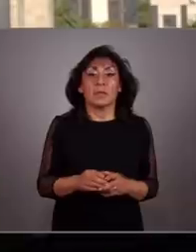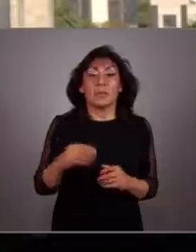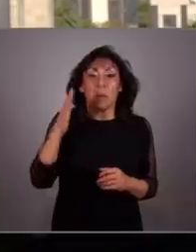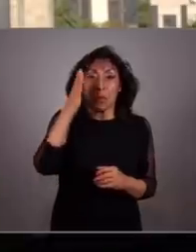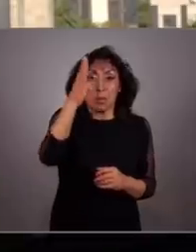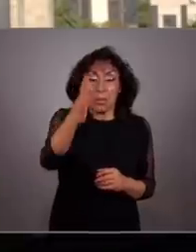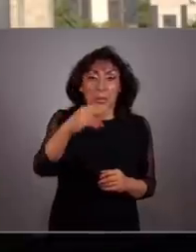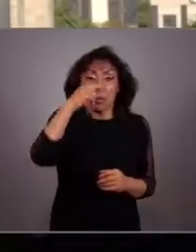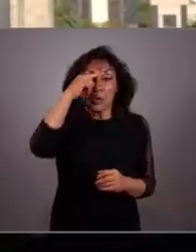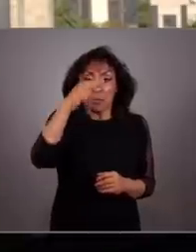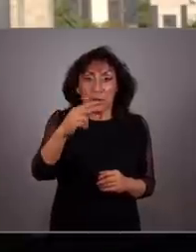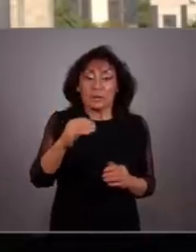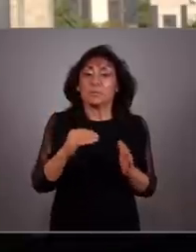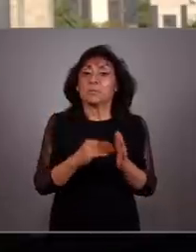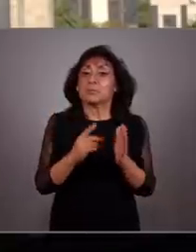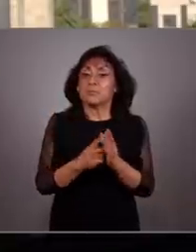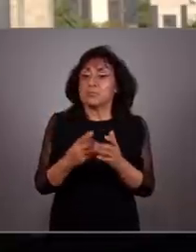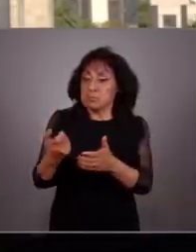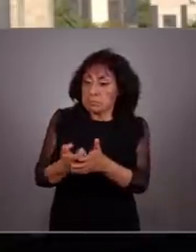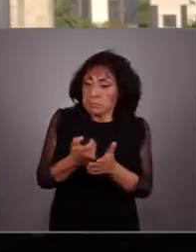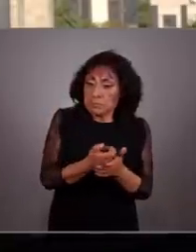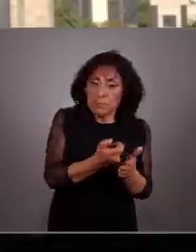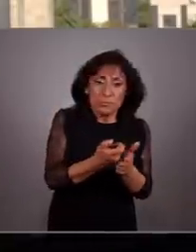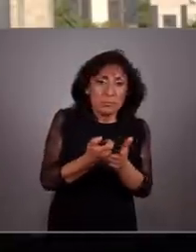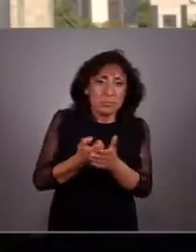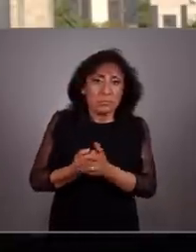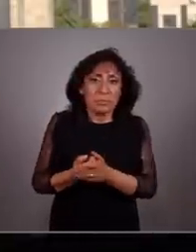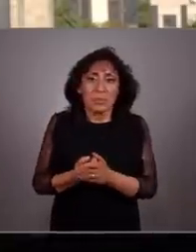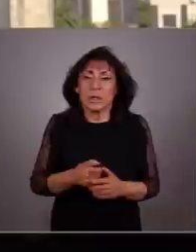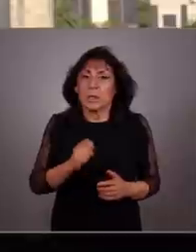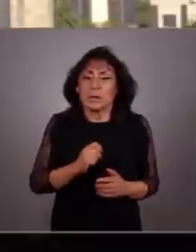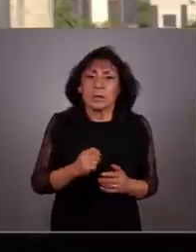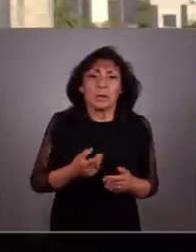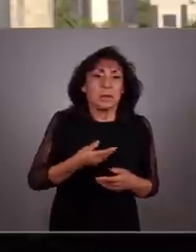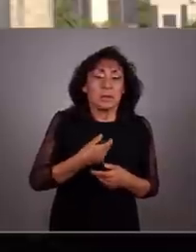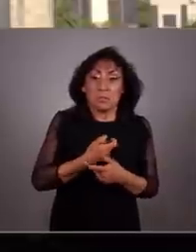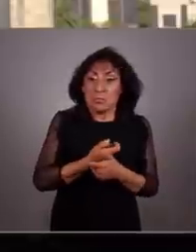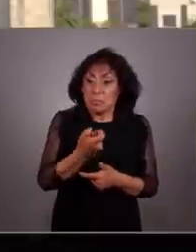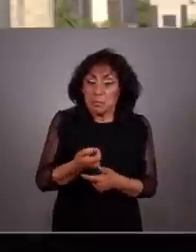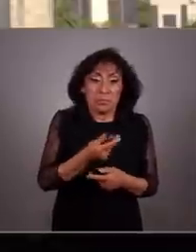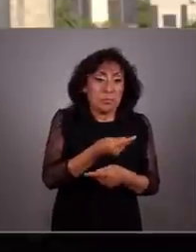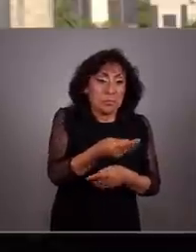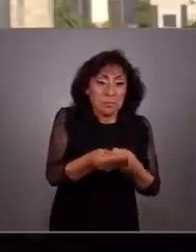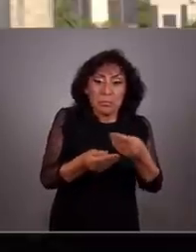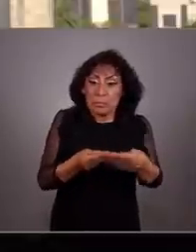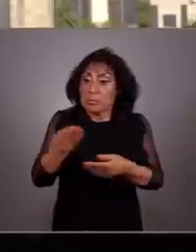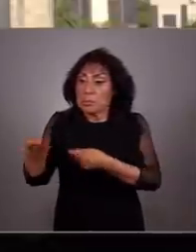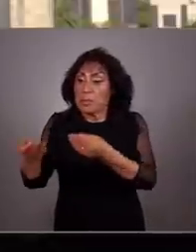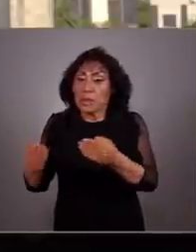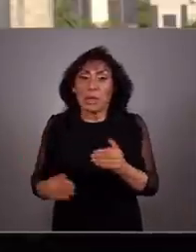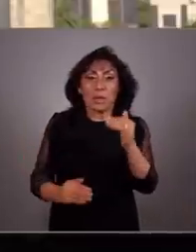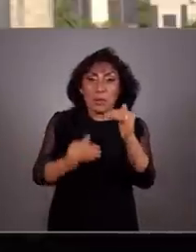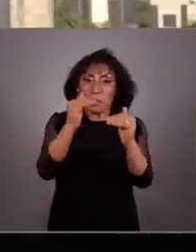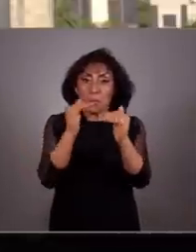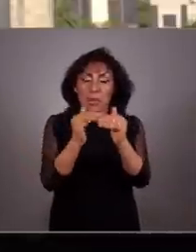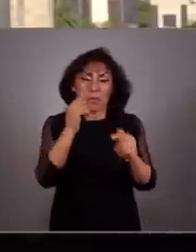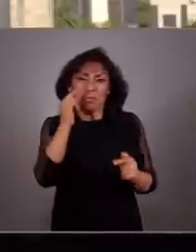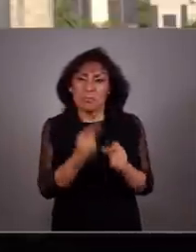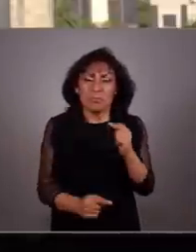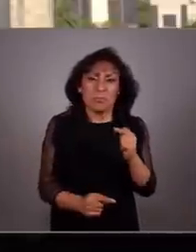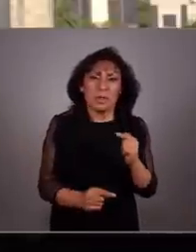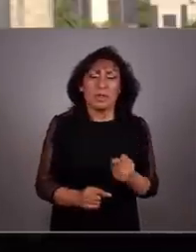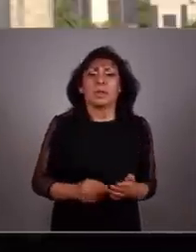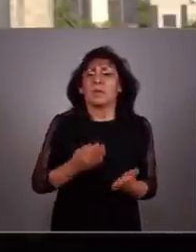El futuro de México será posible con un modelo económico que tenga equidad, redistribución y combata las